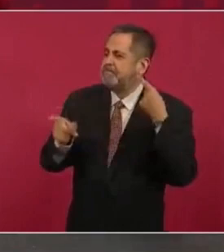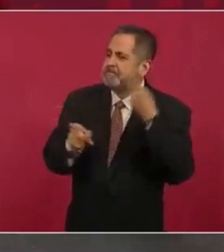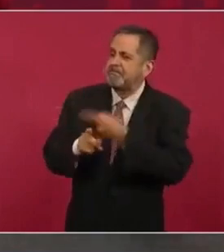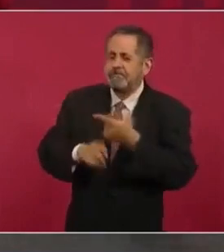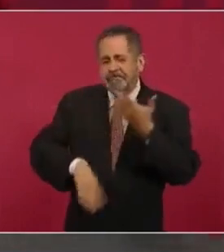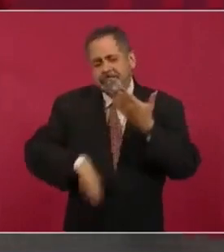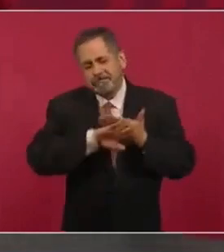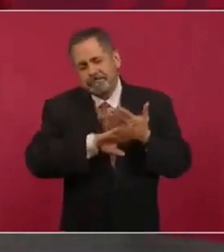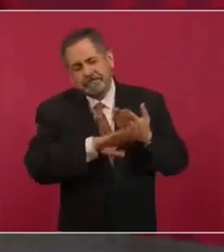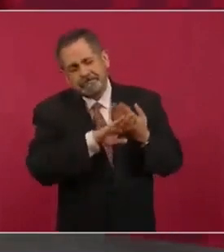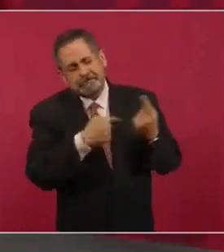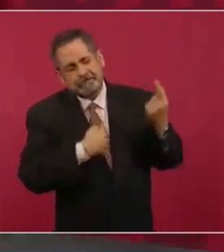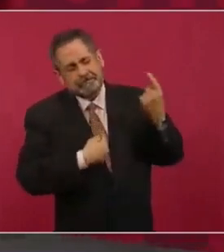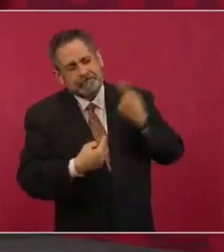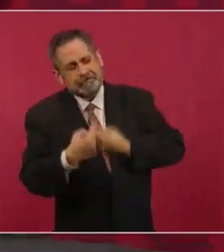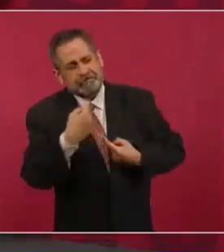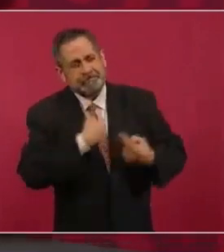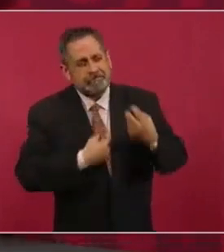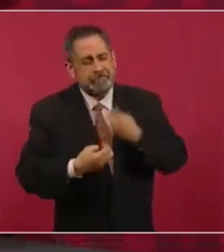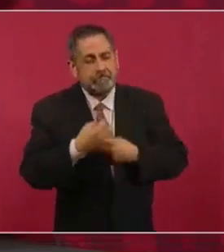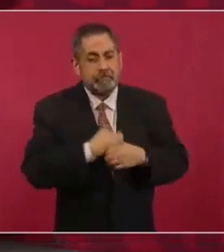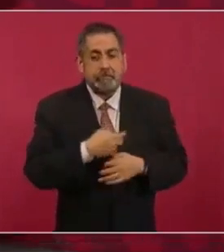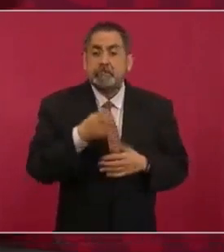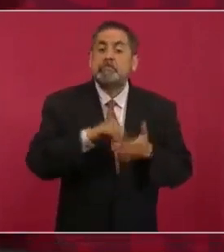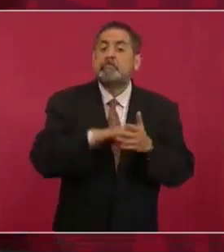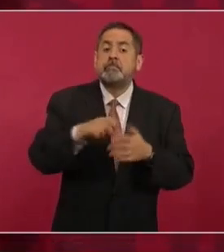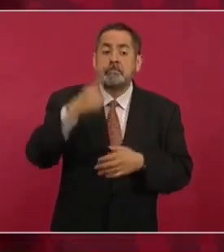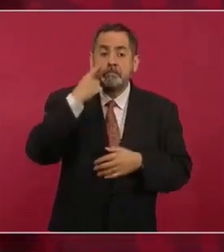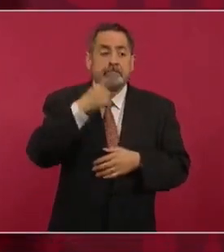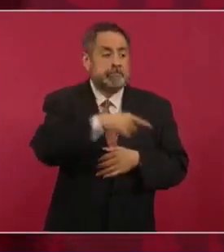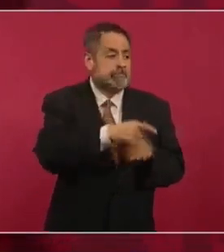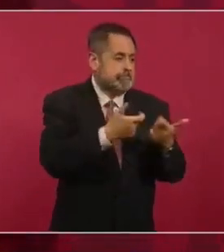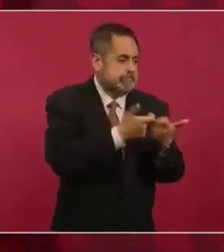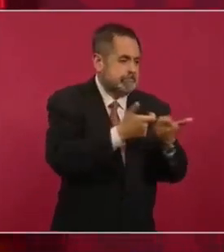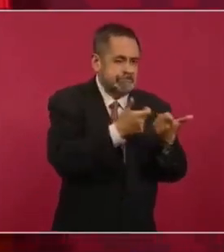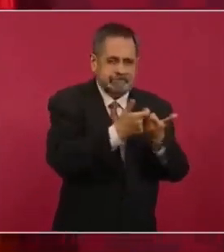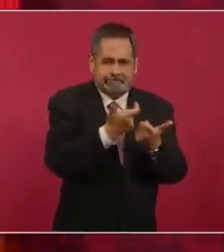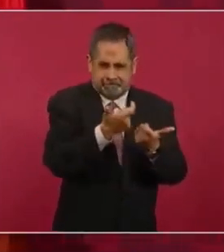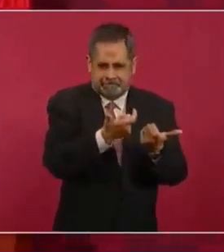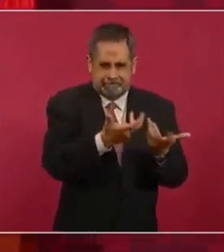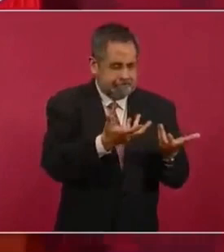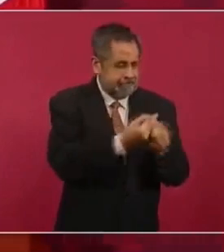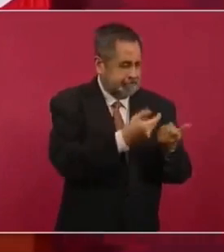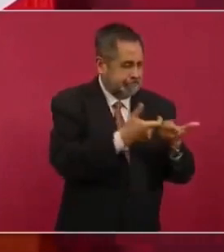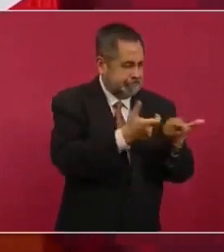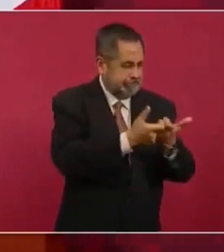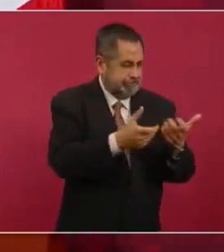el que reúnan dinero para tener